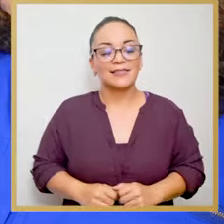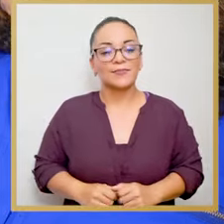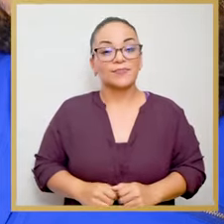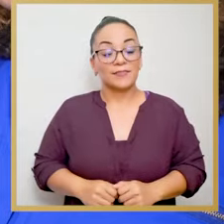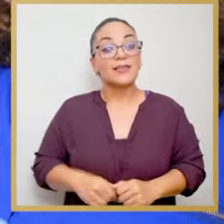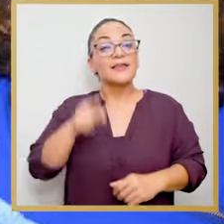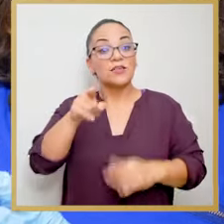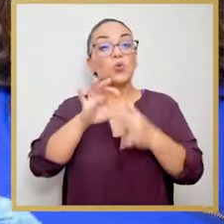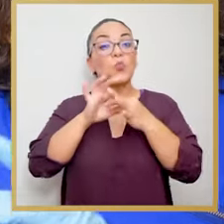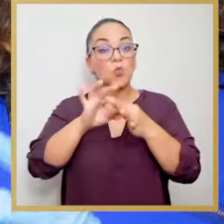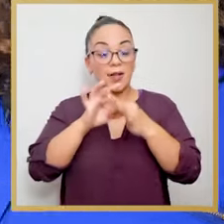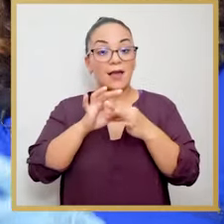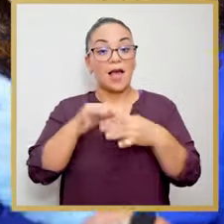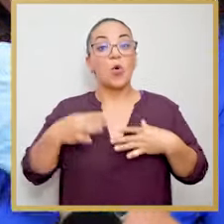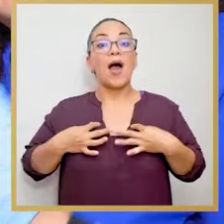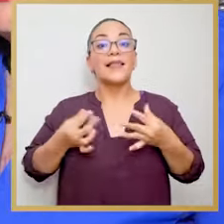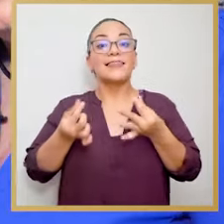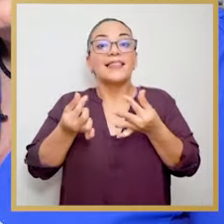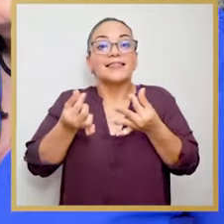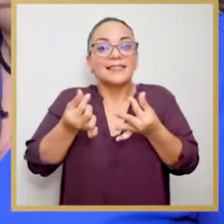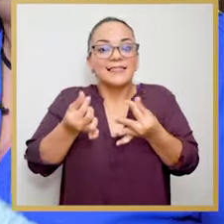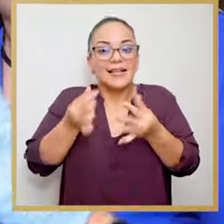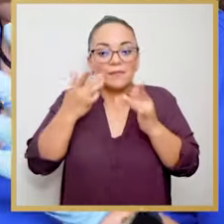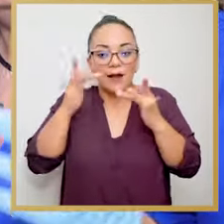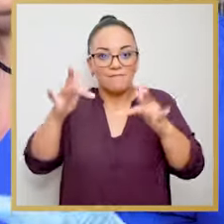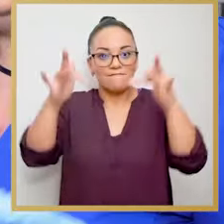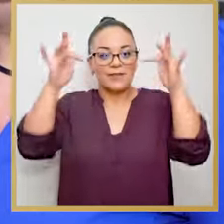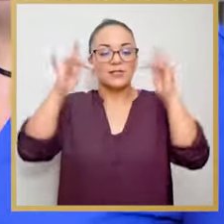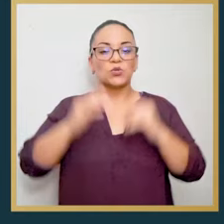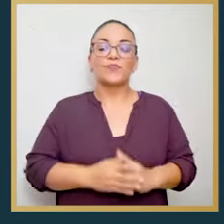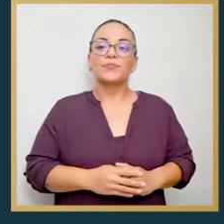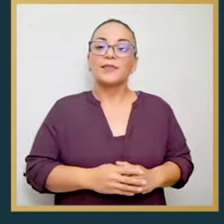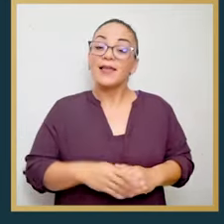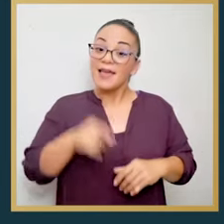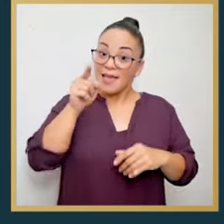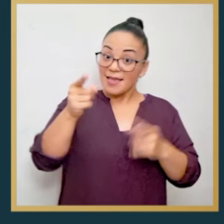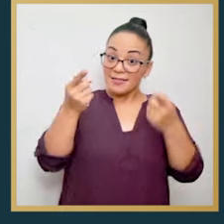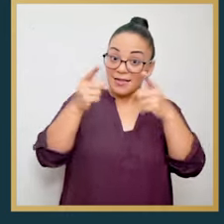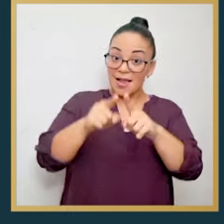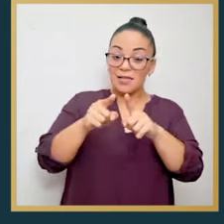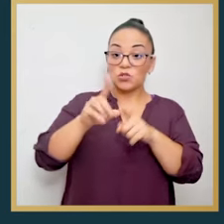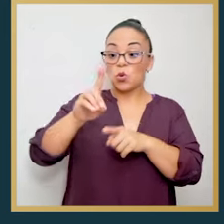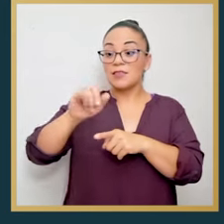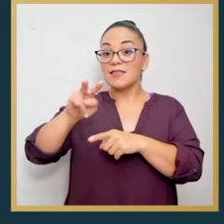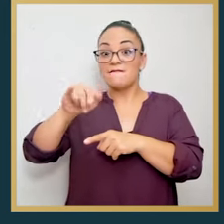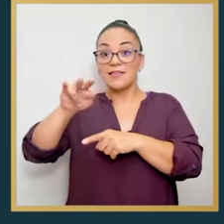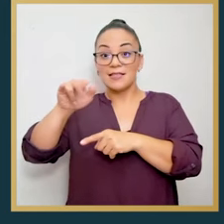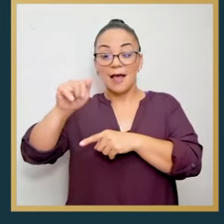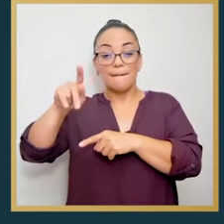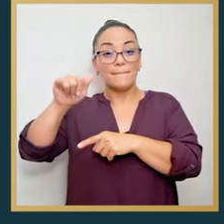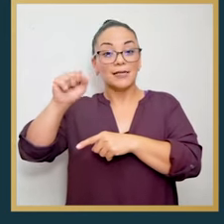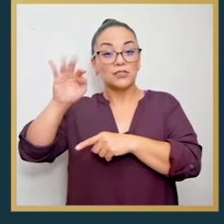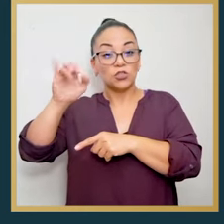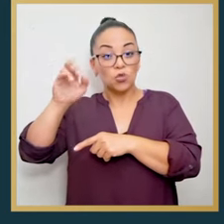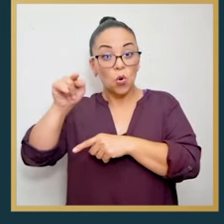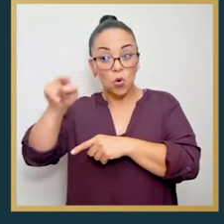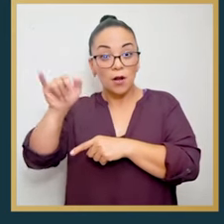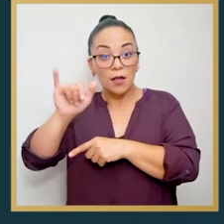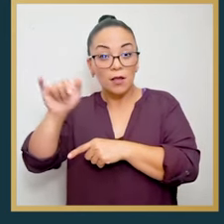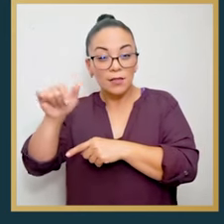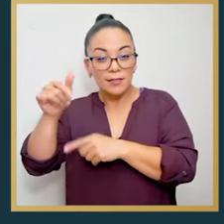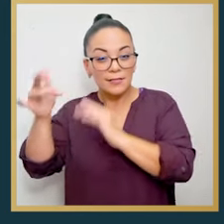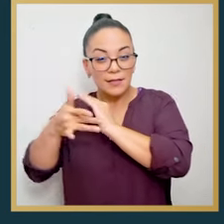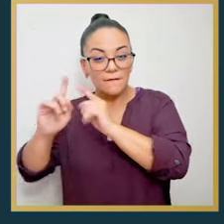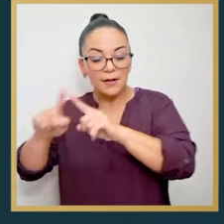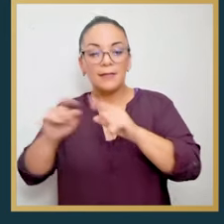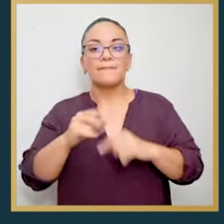y muy ligado a los textiles, a darle brillo al textil. En este caso, la Divina Pastora, encontramos otra técnica. Las